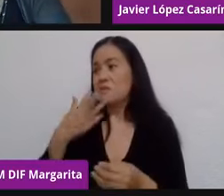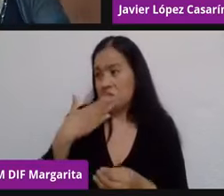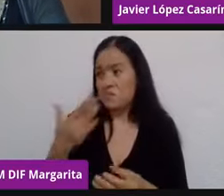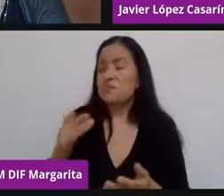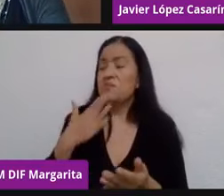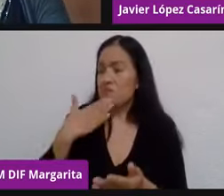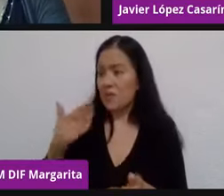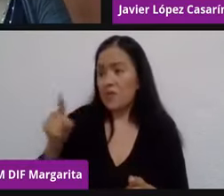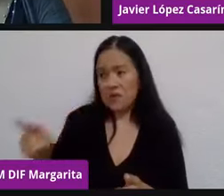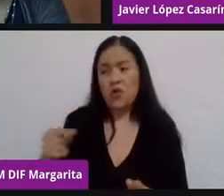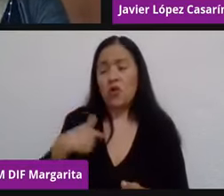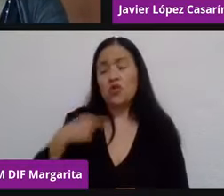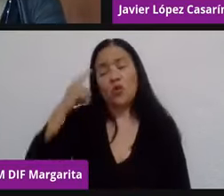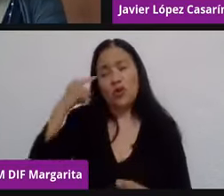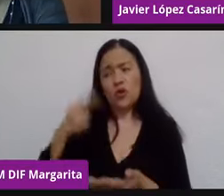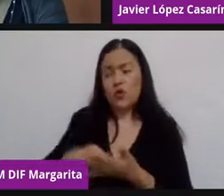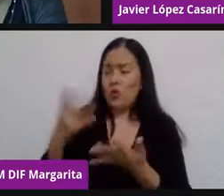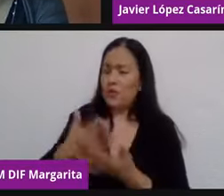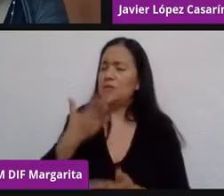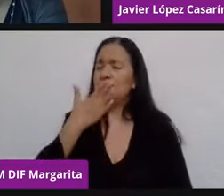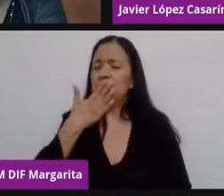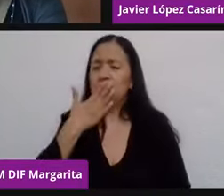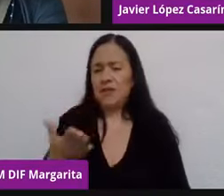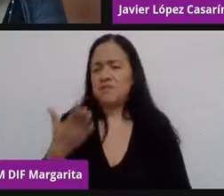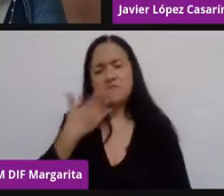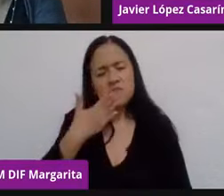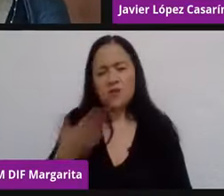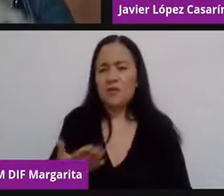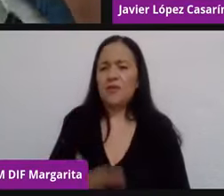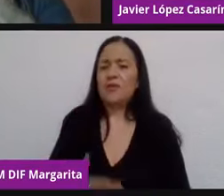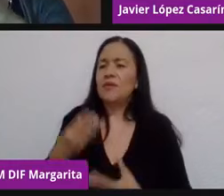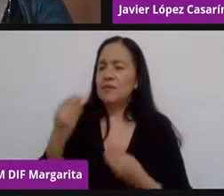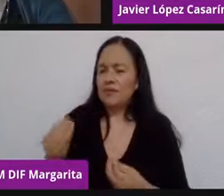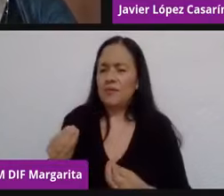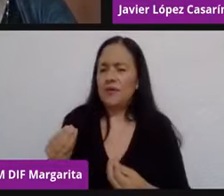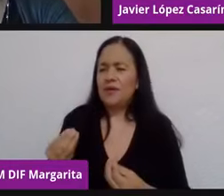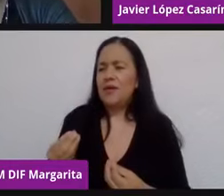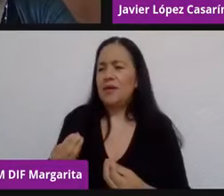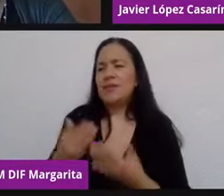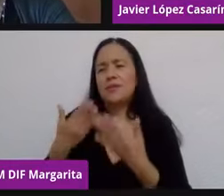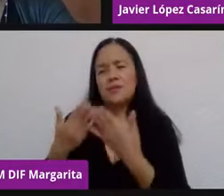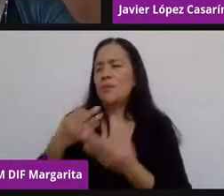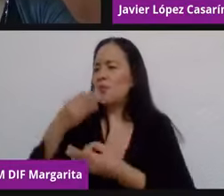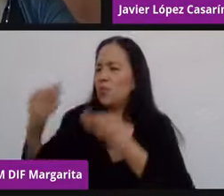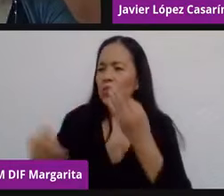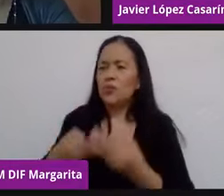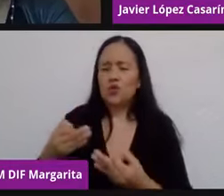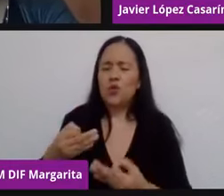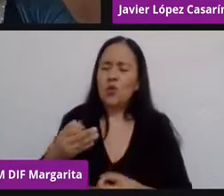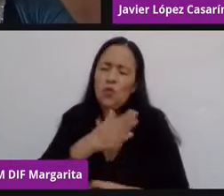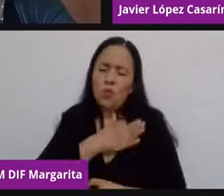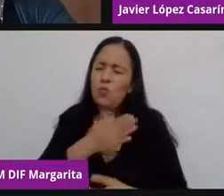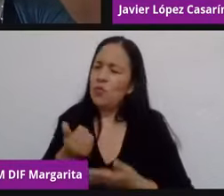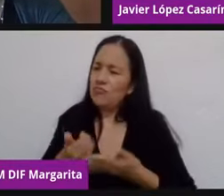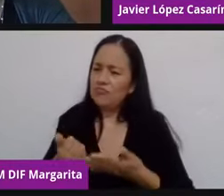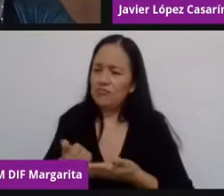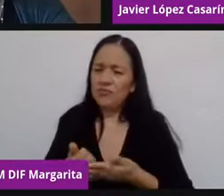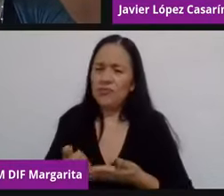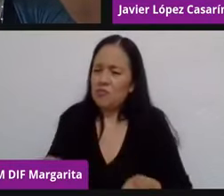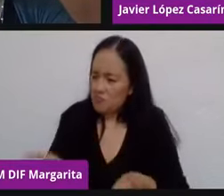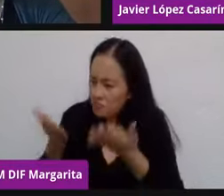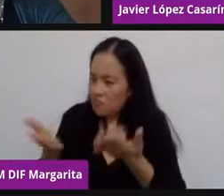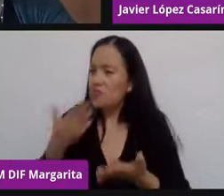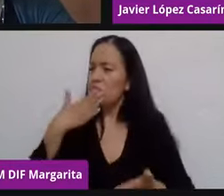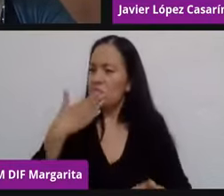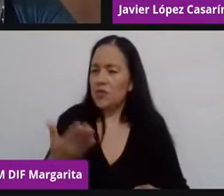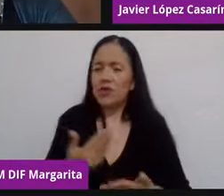creo que lo vas a hacer excelente. Gracias. Excelente, te deseamos toda la fuerza, todo el empuje, años difíciles para